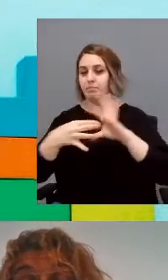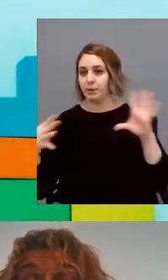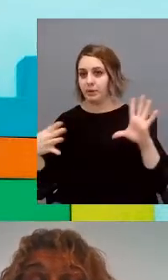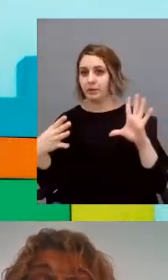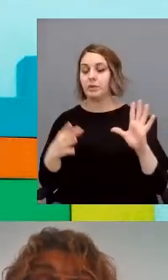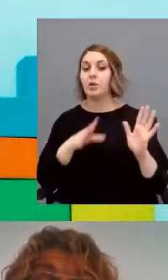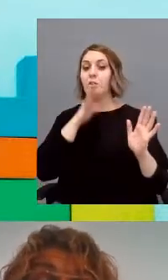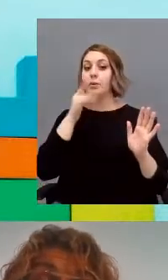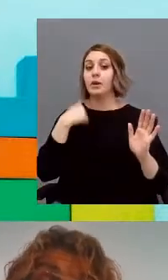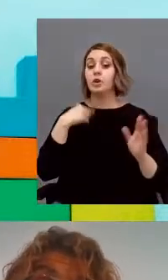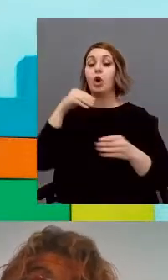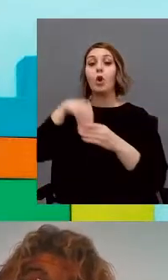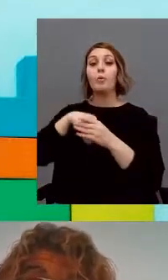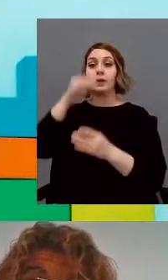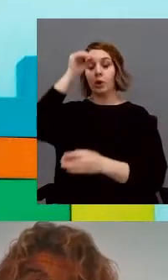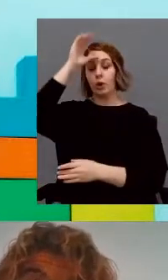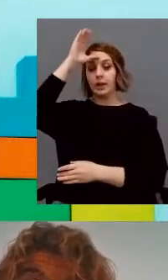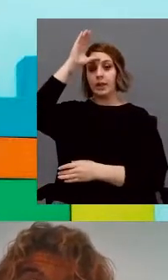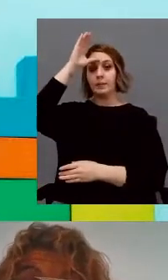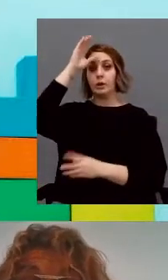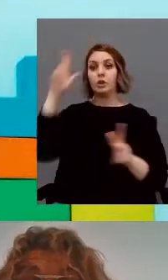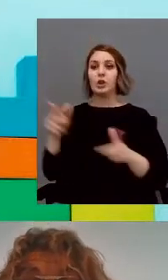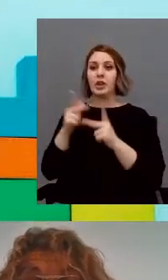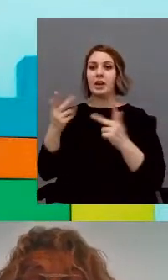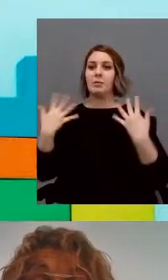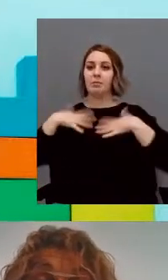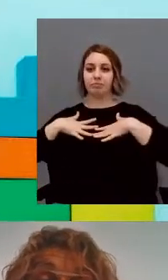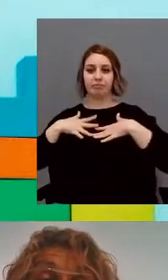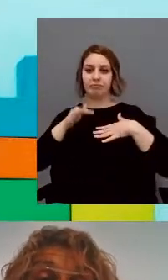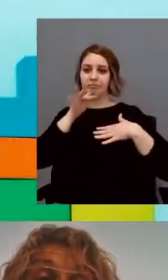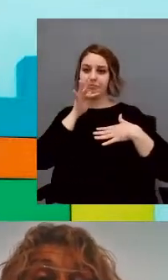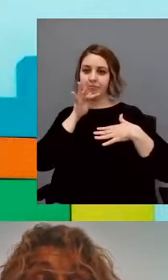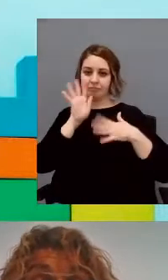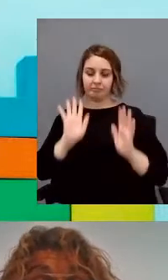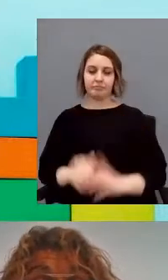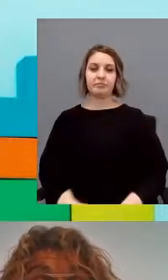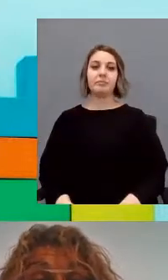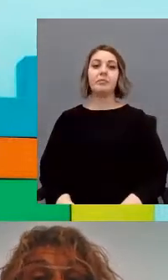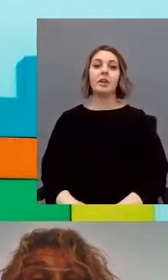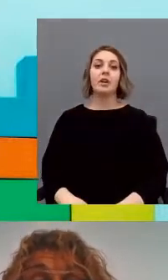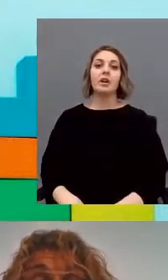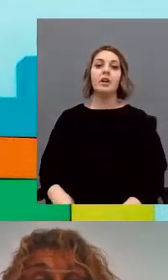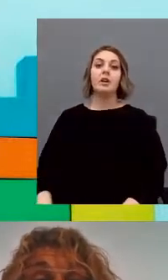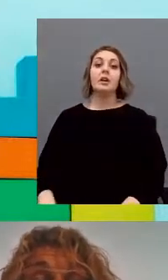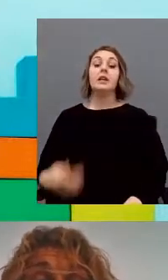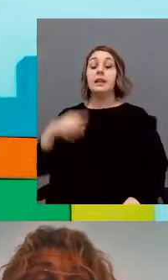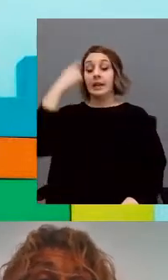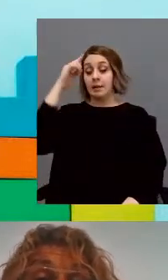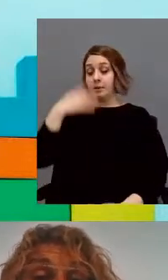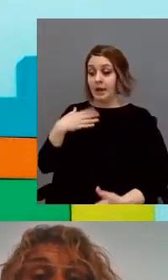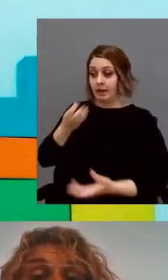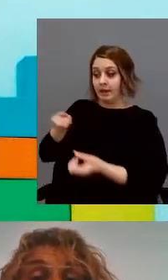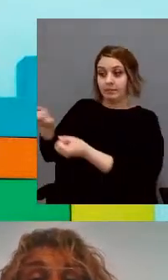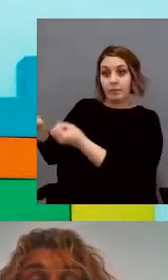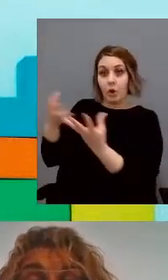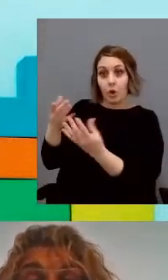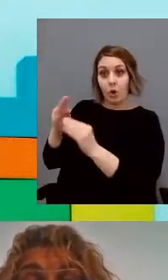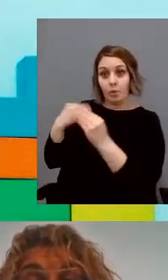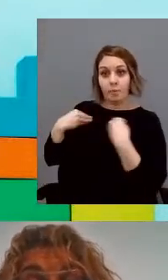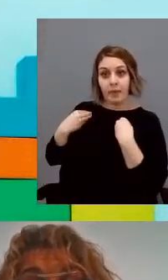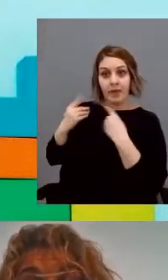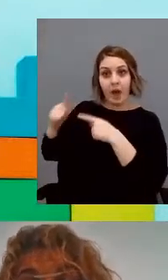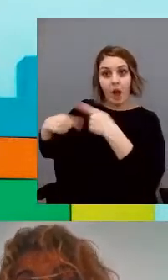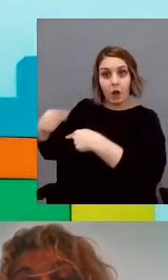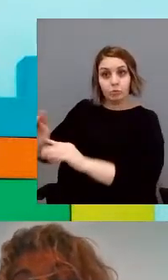que los componentes cognitivos, emocionales y sociales están menos integrados. Entonces, una vez que sabemos que sus narraciones y su vida